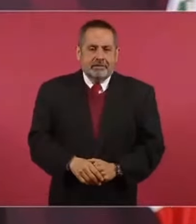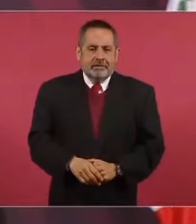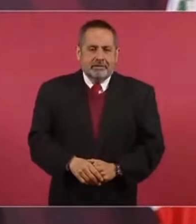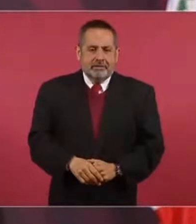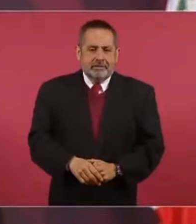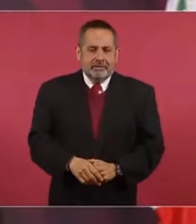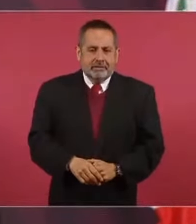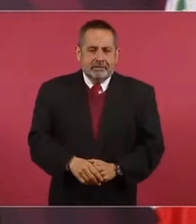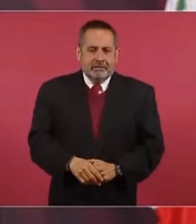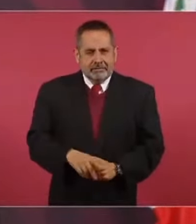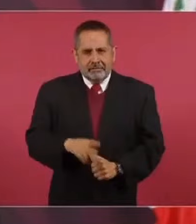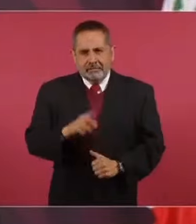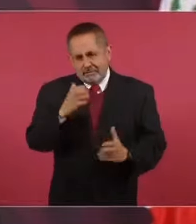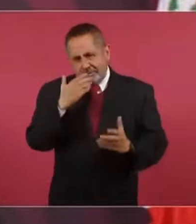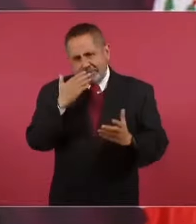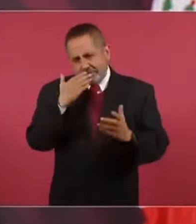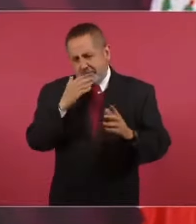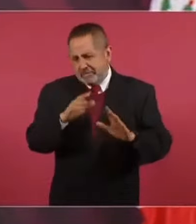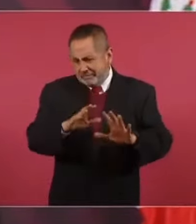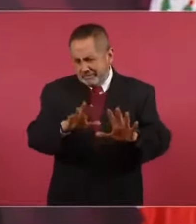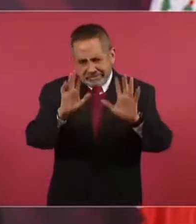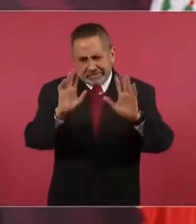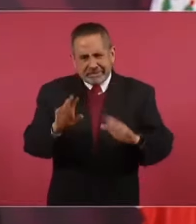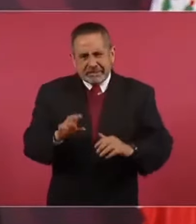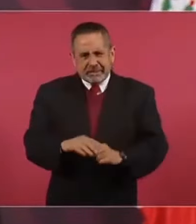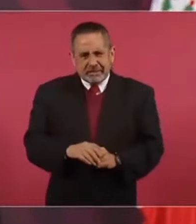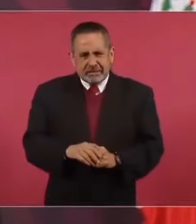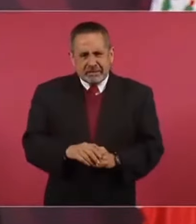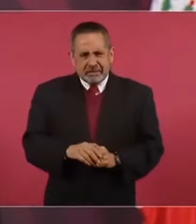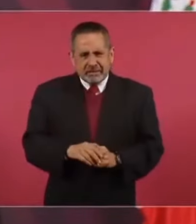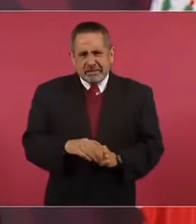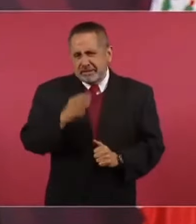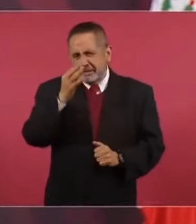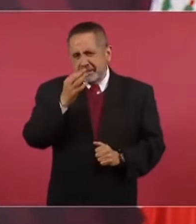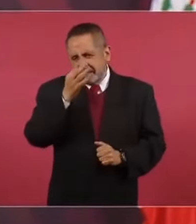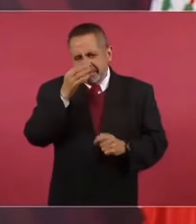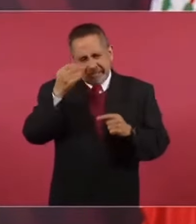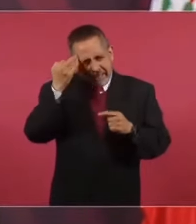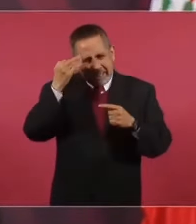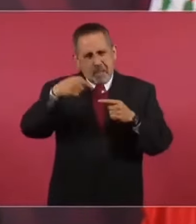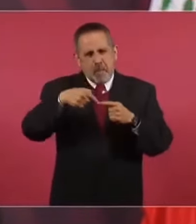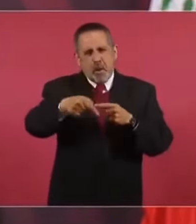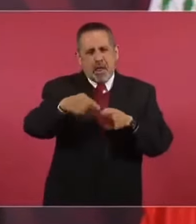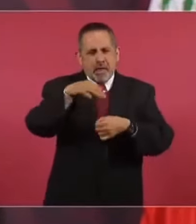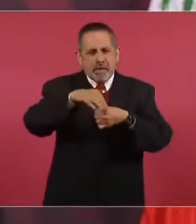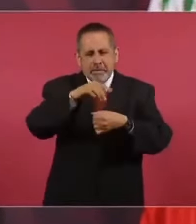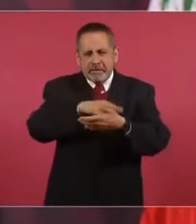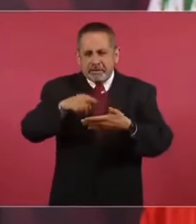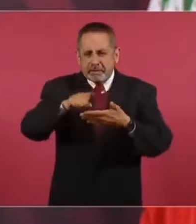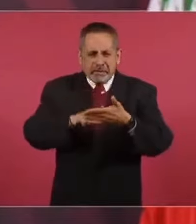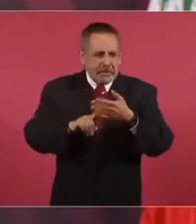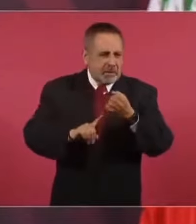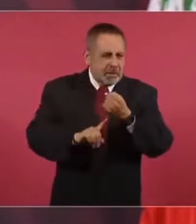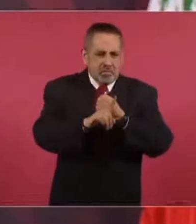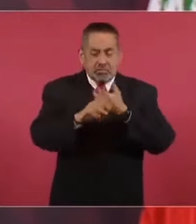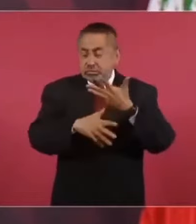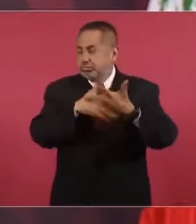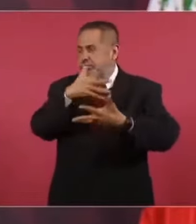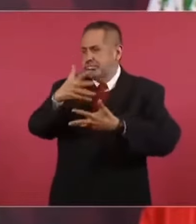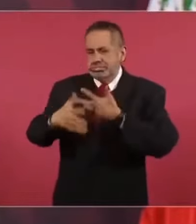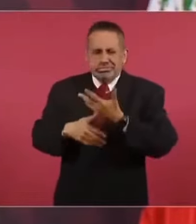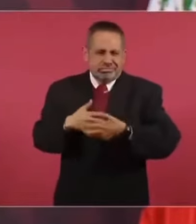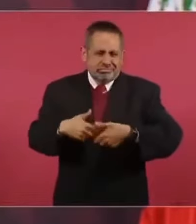Entonces, está bien que estamos en temporada electoral, ya está una